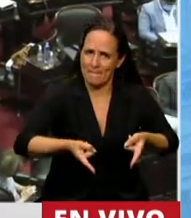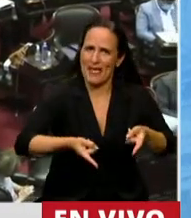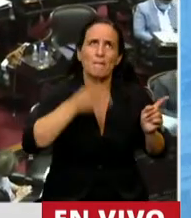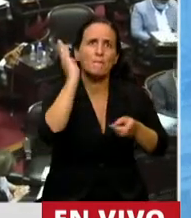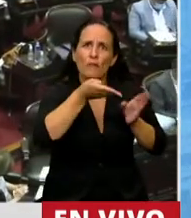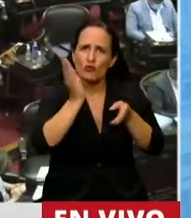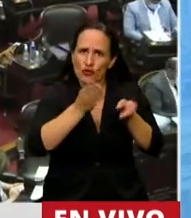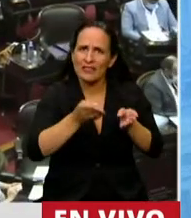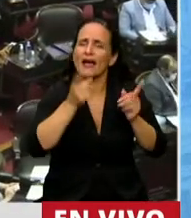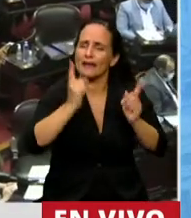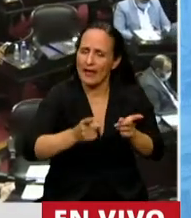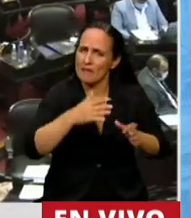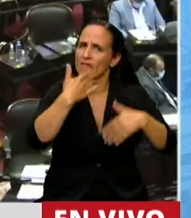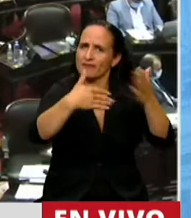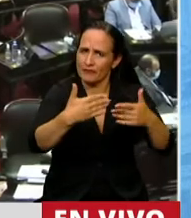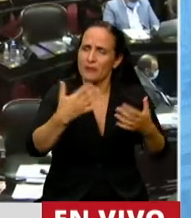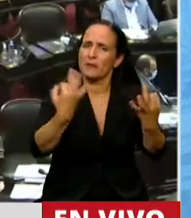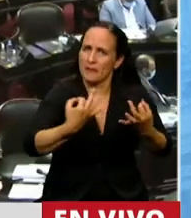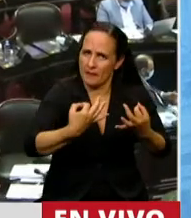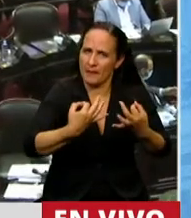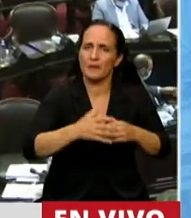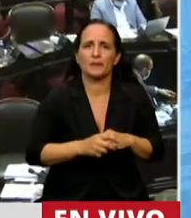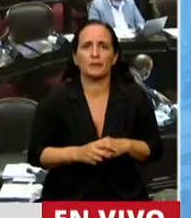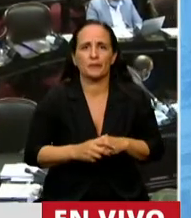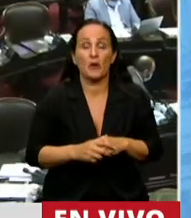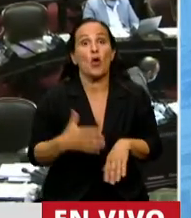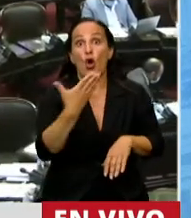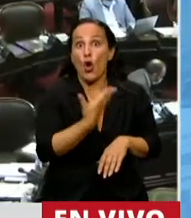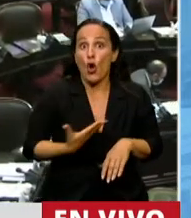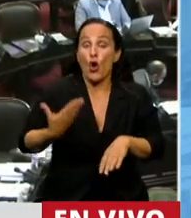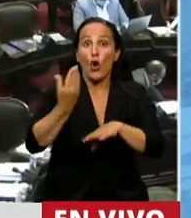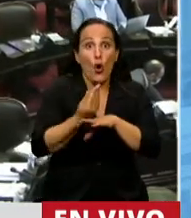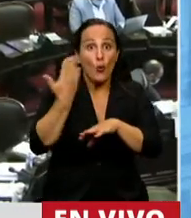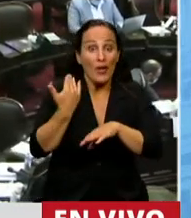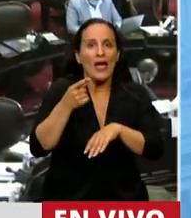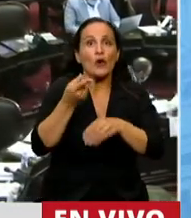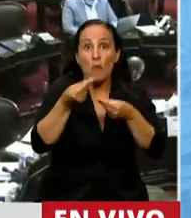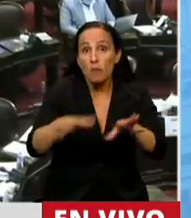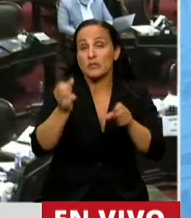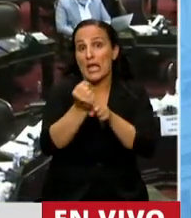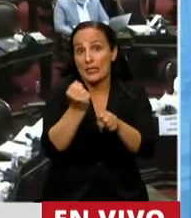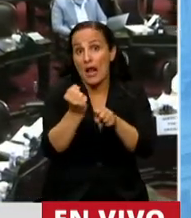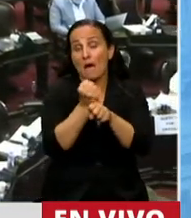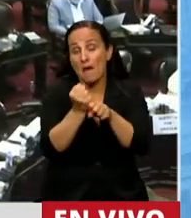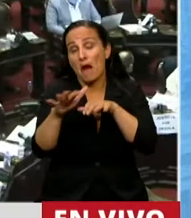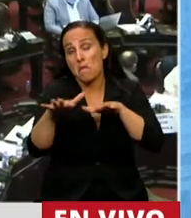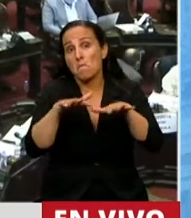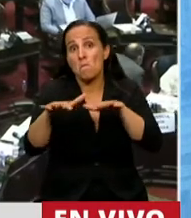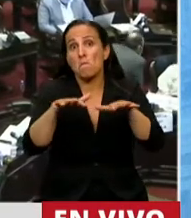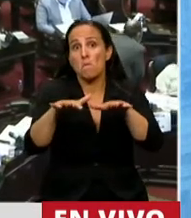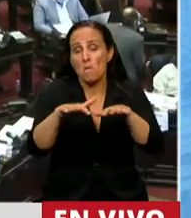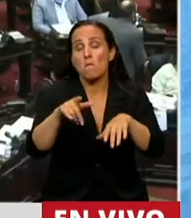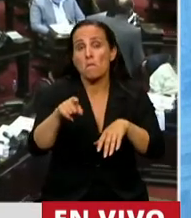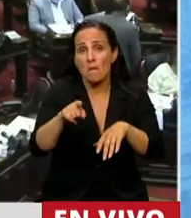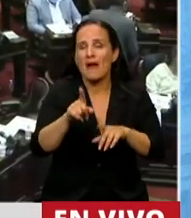sociales básicos. El gobierno comenzó a hacer su trabajo, a pesar de